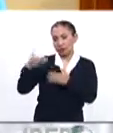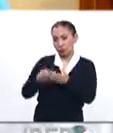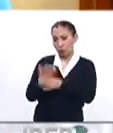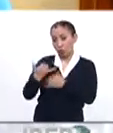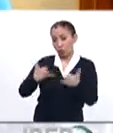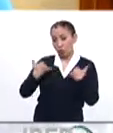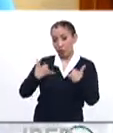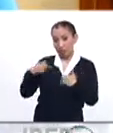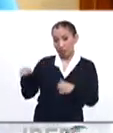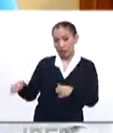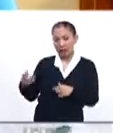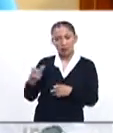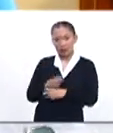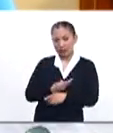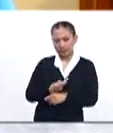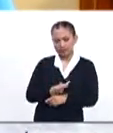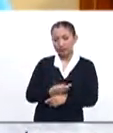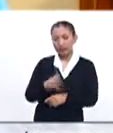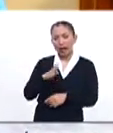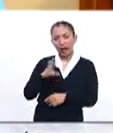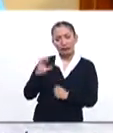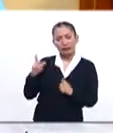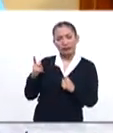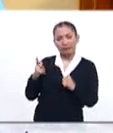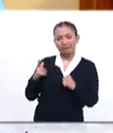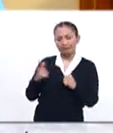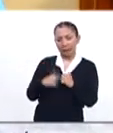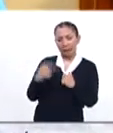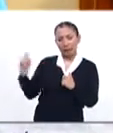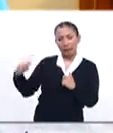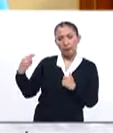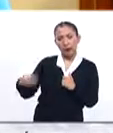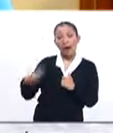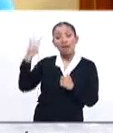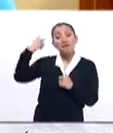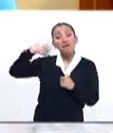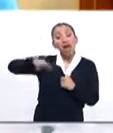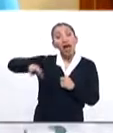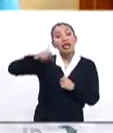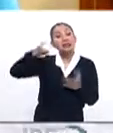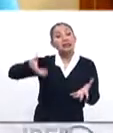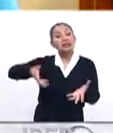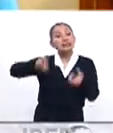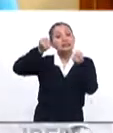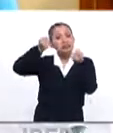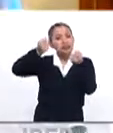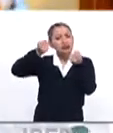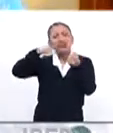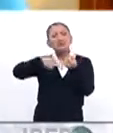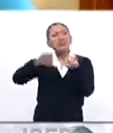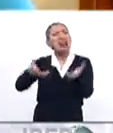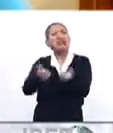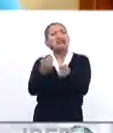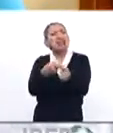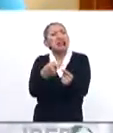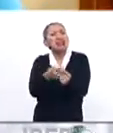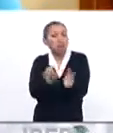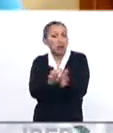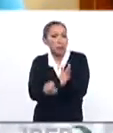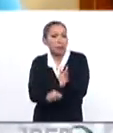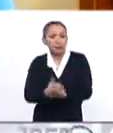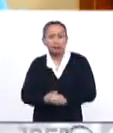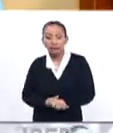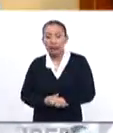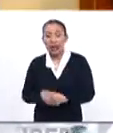¿Qué va a pasar? Hay algo que se llamaban viajes de rescate. ¿A quién rescataban, digamos?